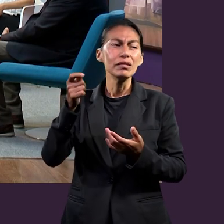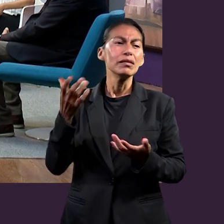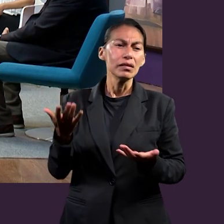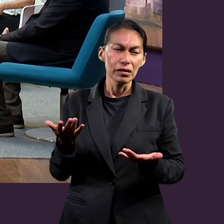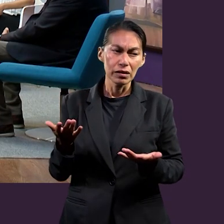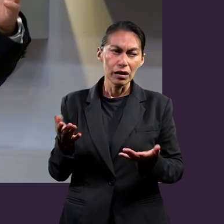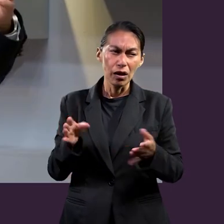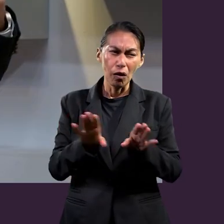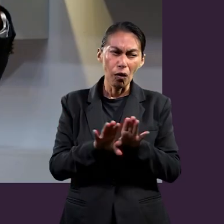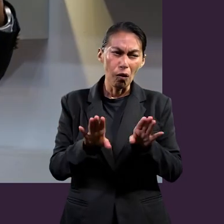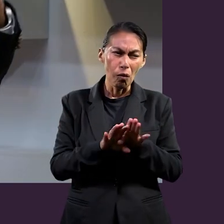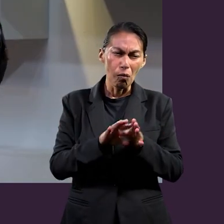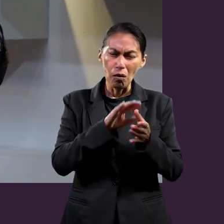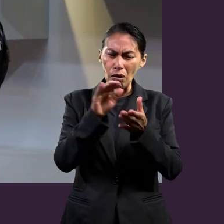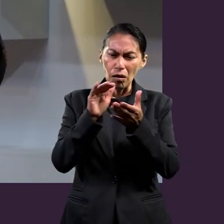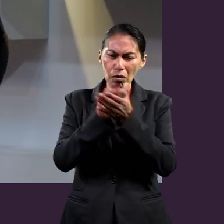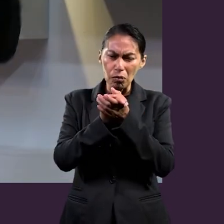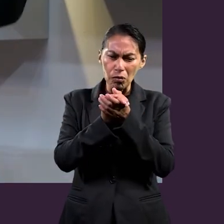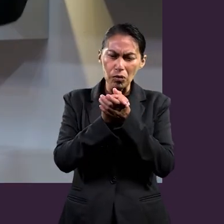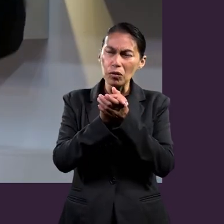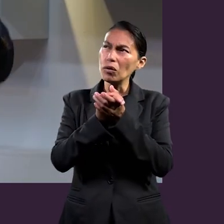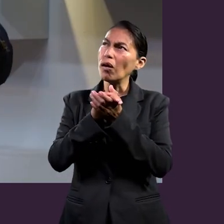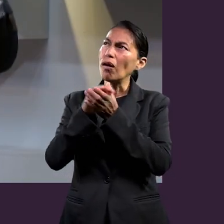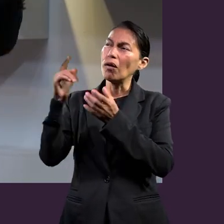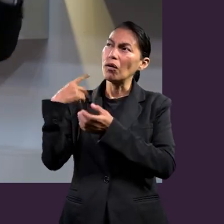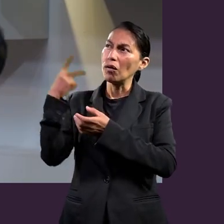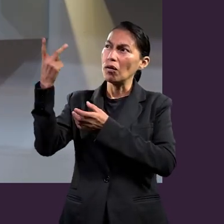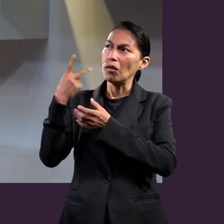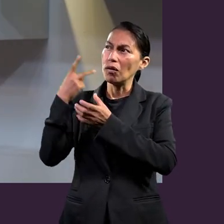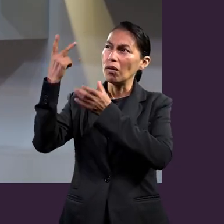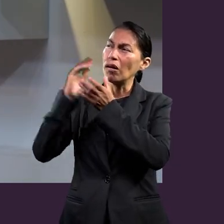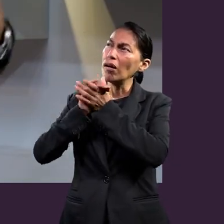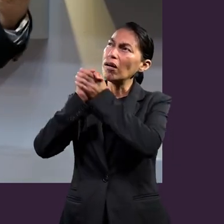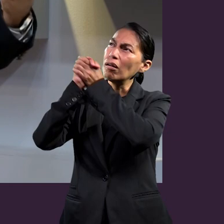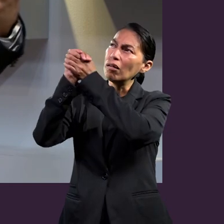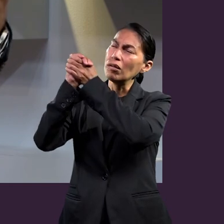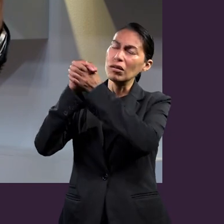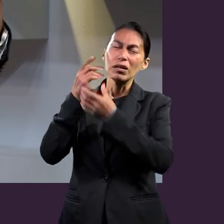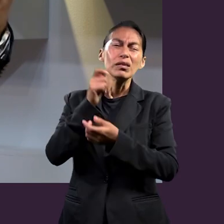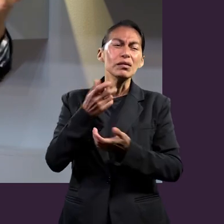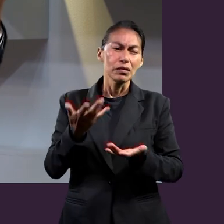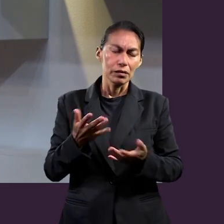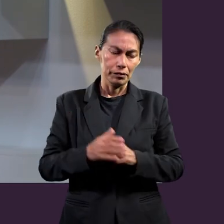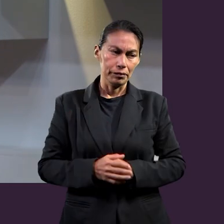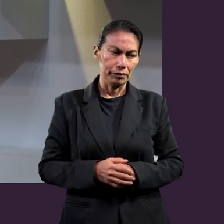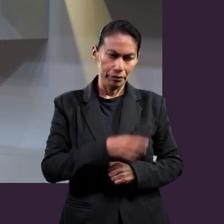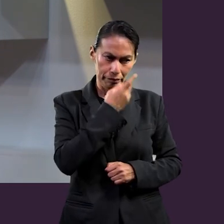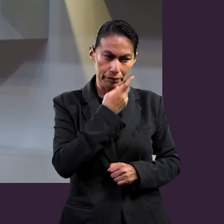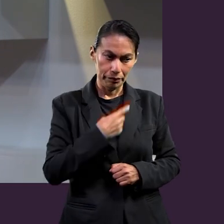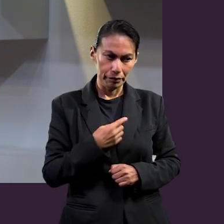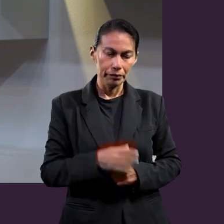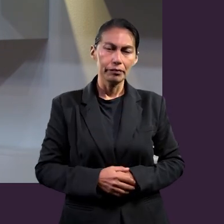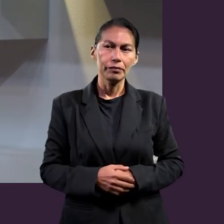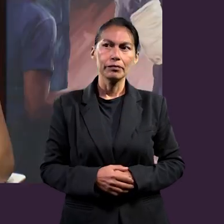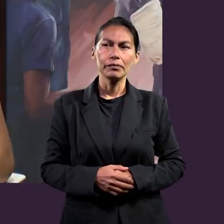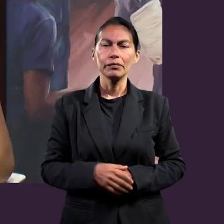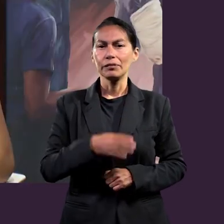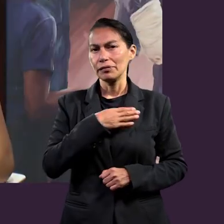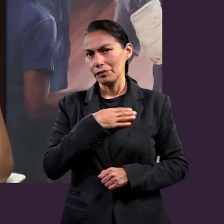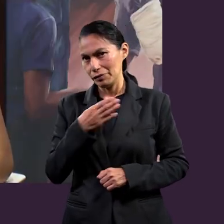de que hemos hablado de que, pues, hablamos también de un matrimonio o de una relación con Cristo? ¿Qué nos podrías aportar en el contexto de la lección?